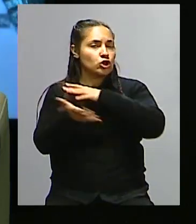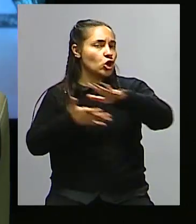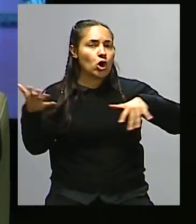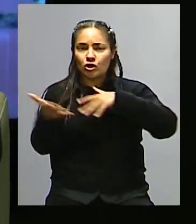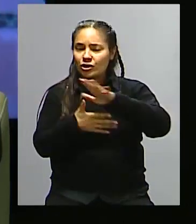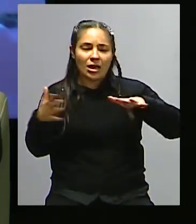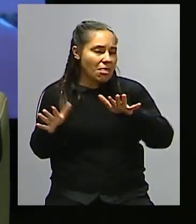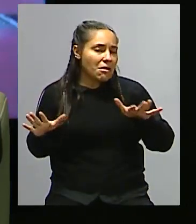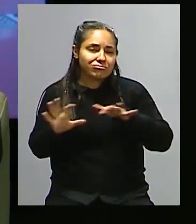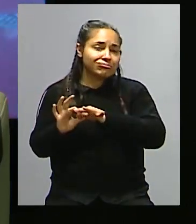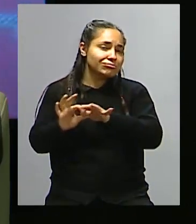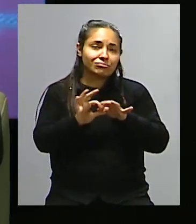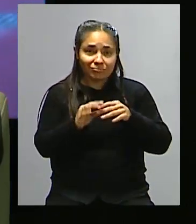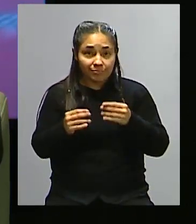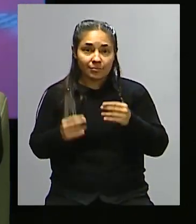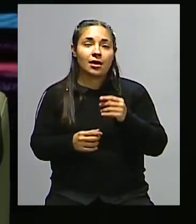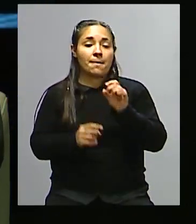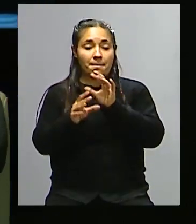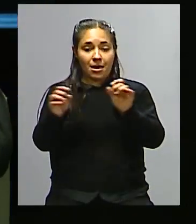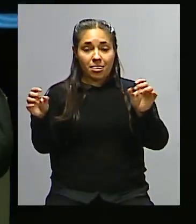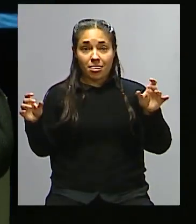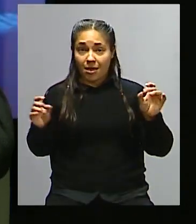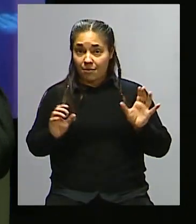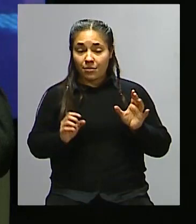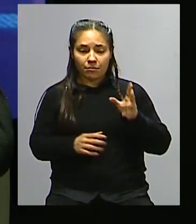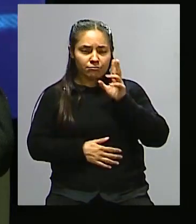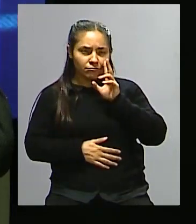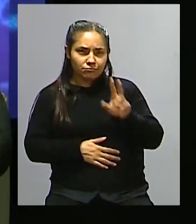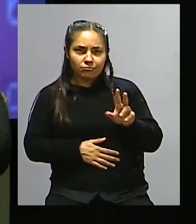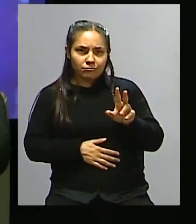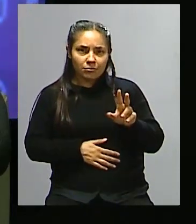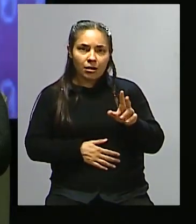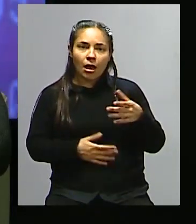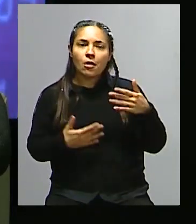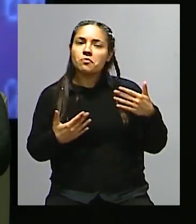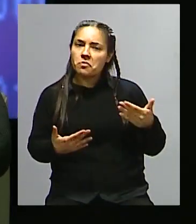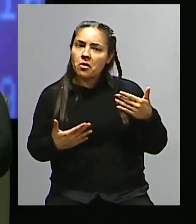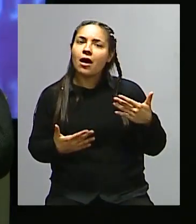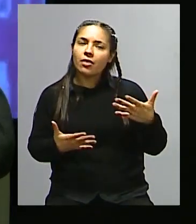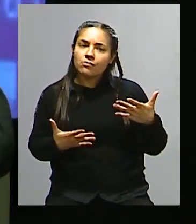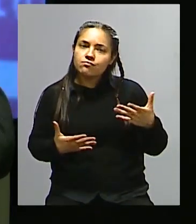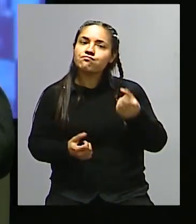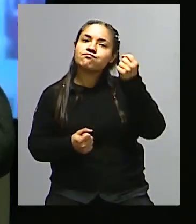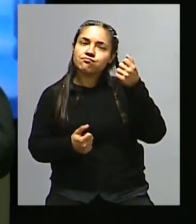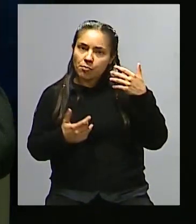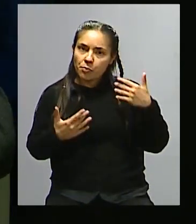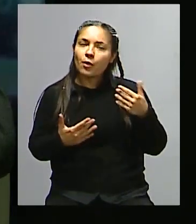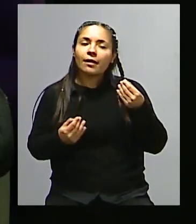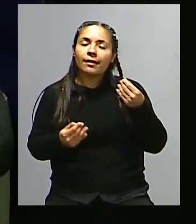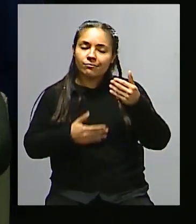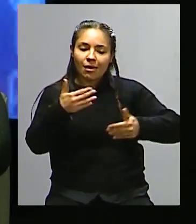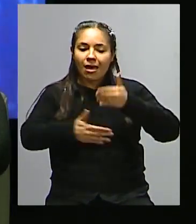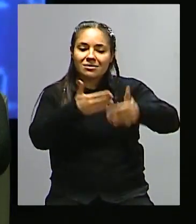conjunto, la pandemia nos demostró una posibilidad de desarrollo de los aspectos